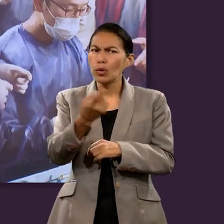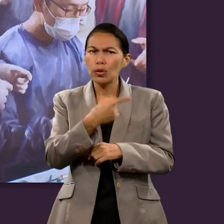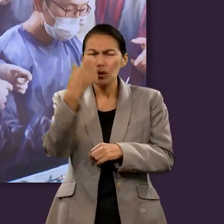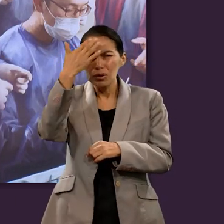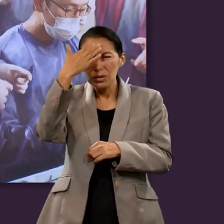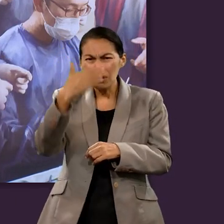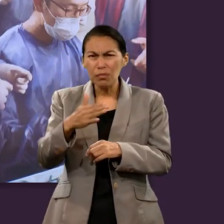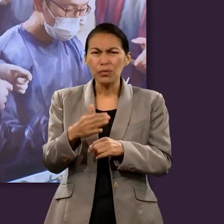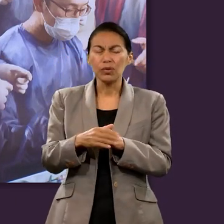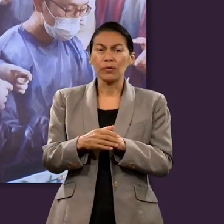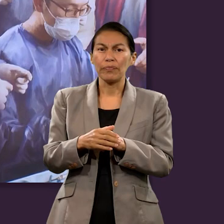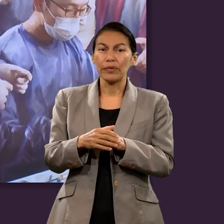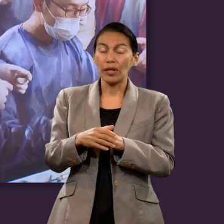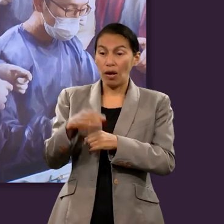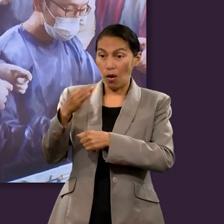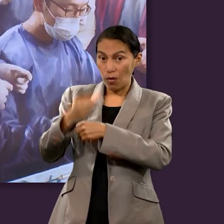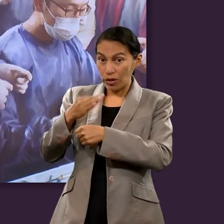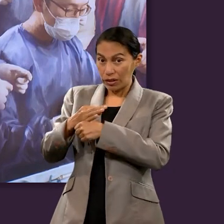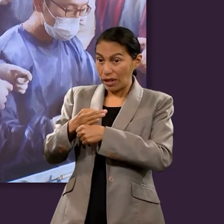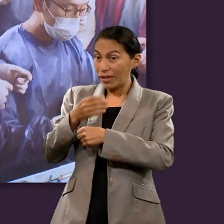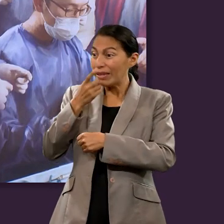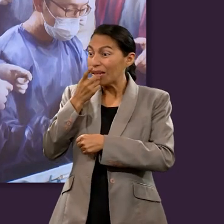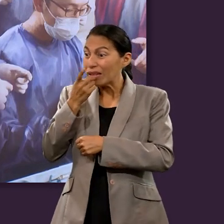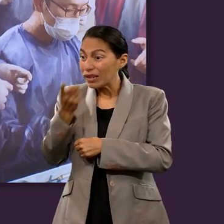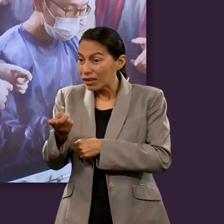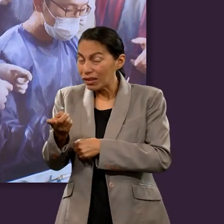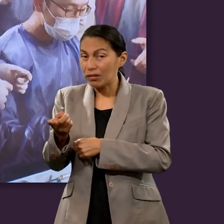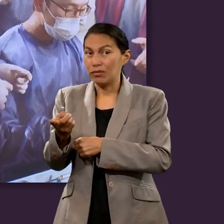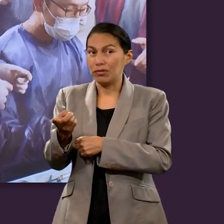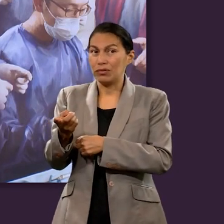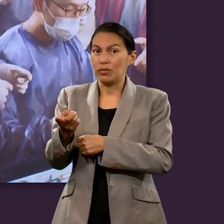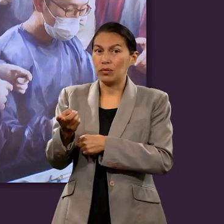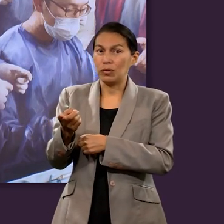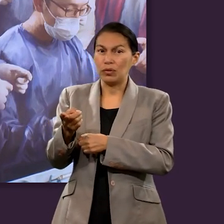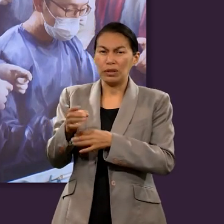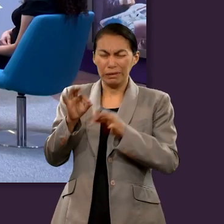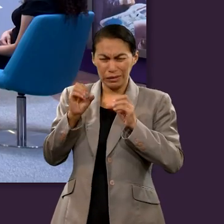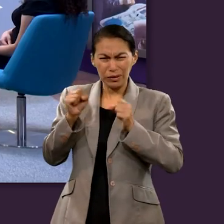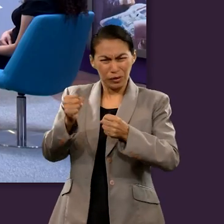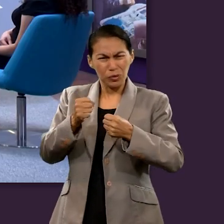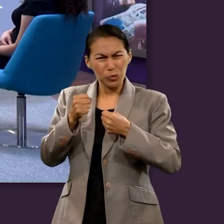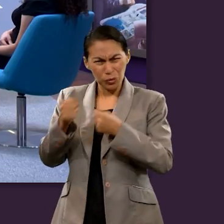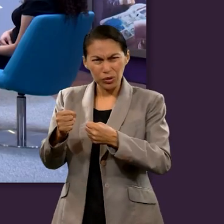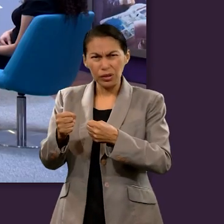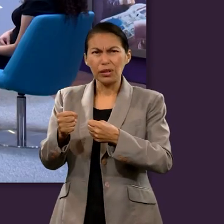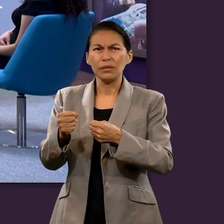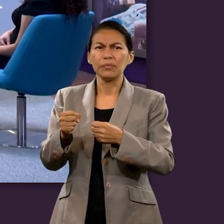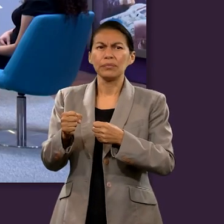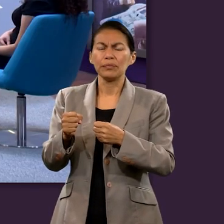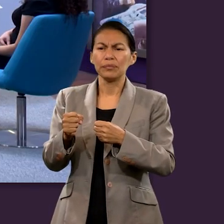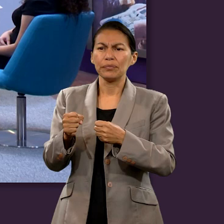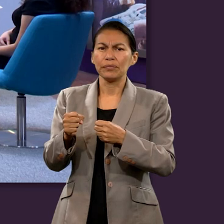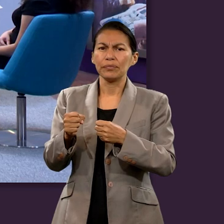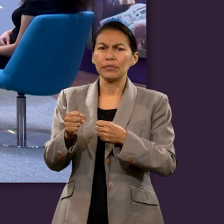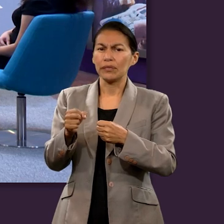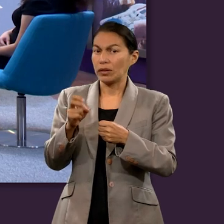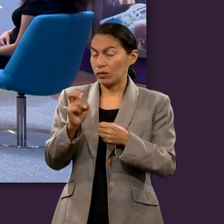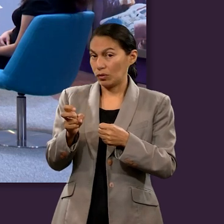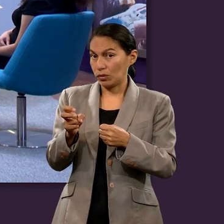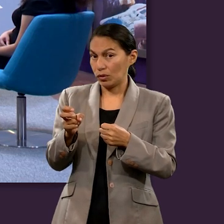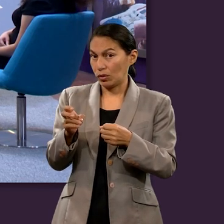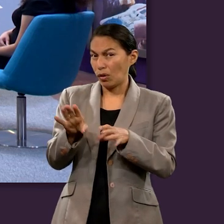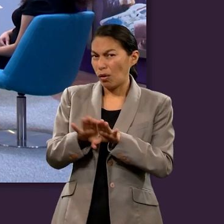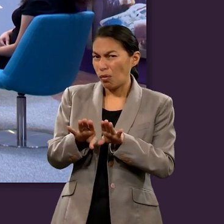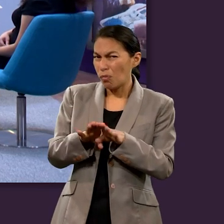escrito al español y a otros idiomas que no son el griego esta frase, porque sabemos que